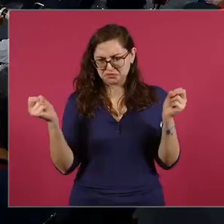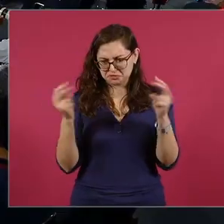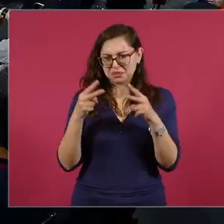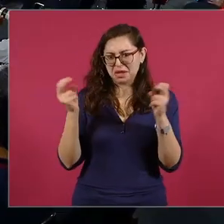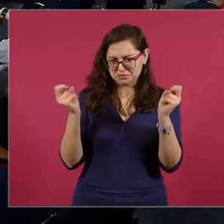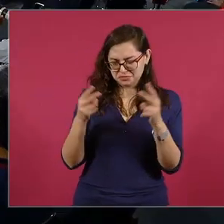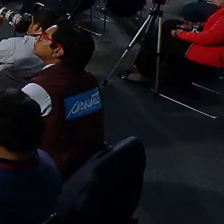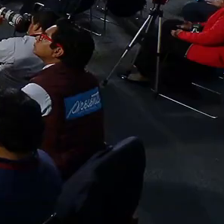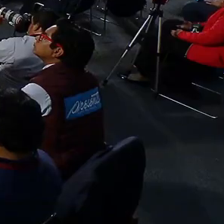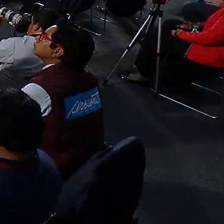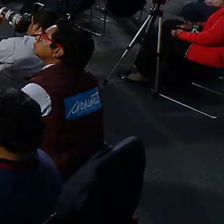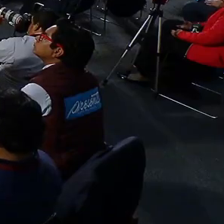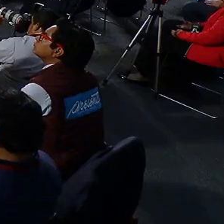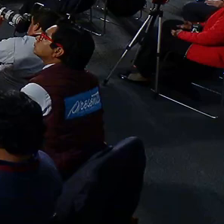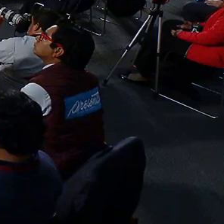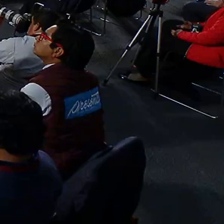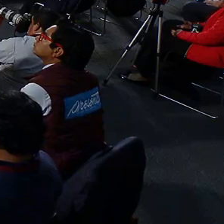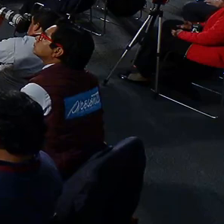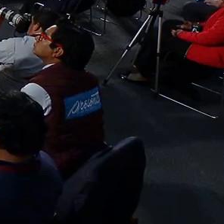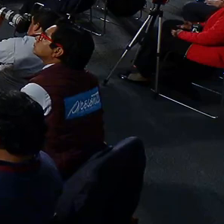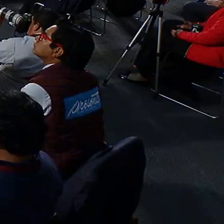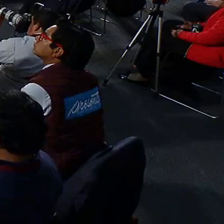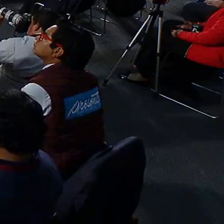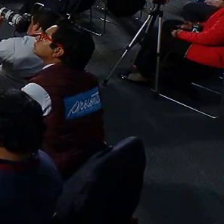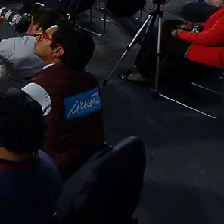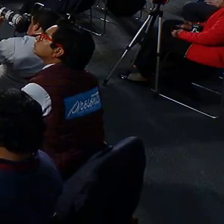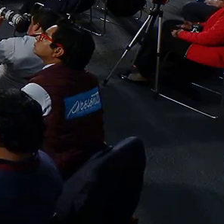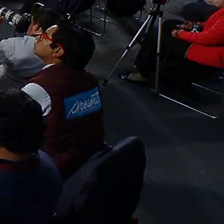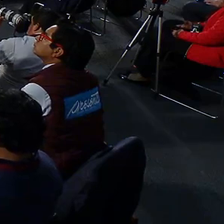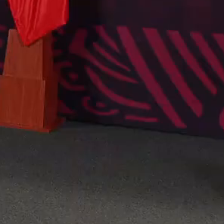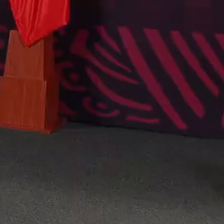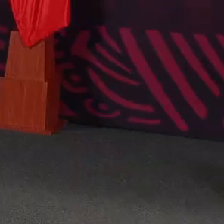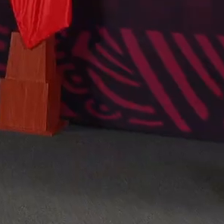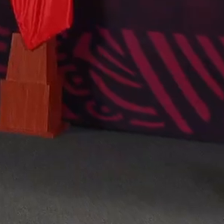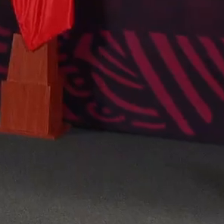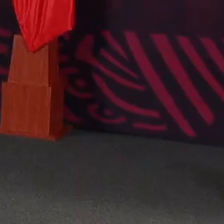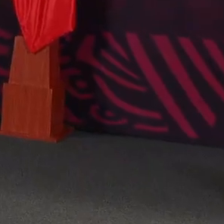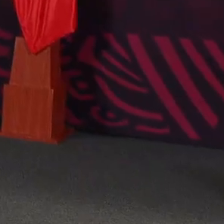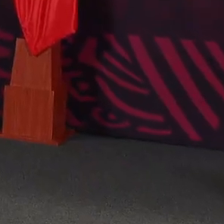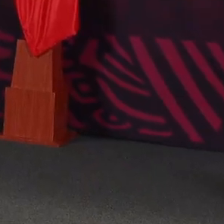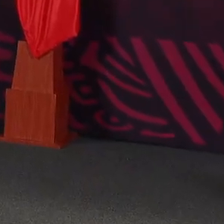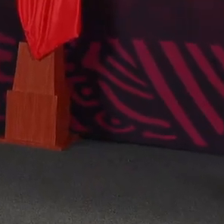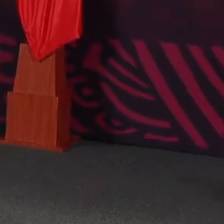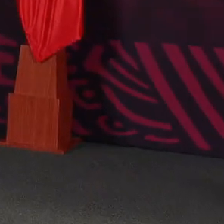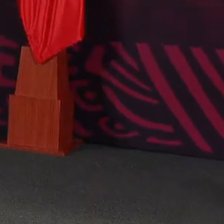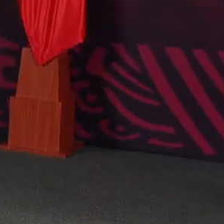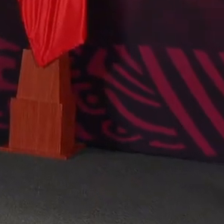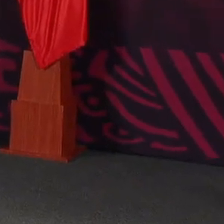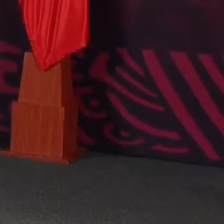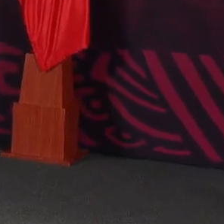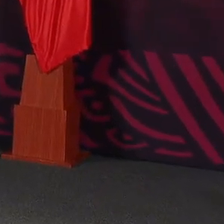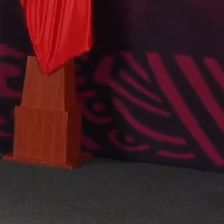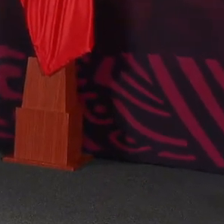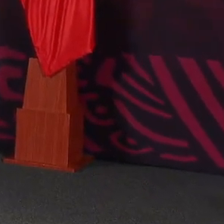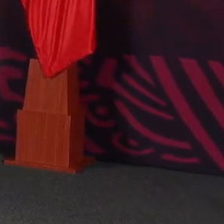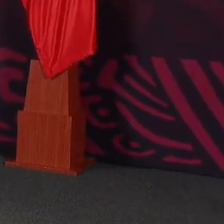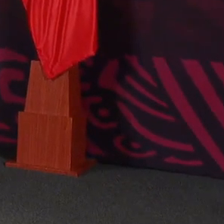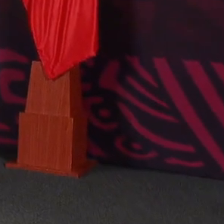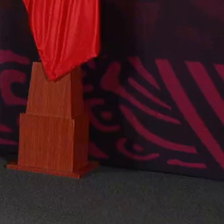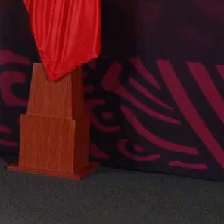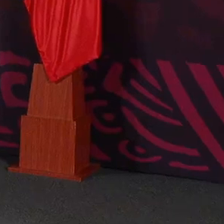Mi opinión es que eres un periodista muy preparado,